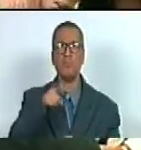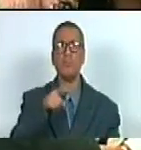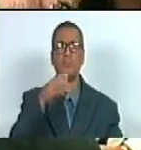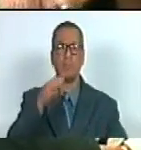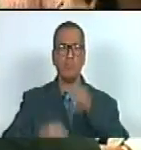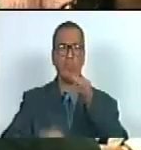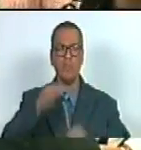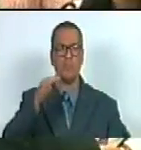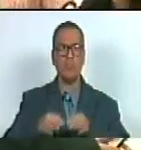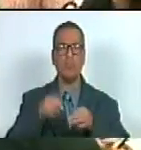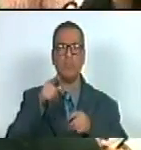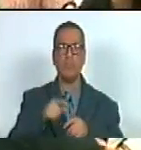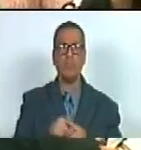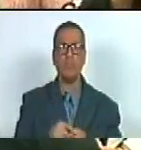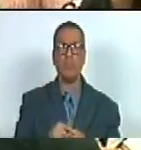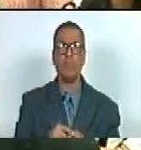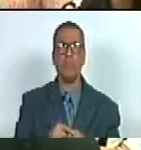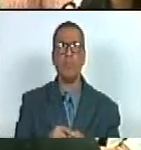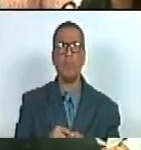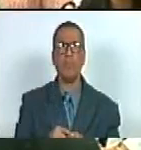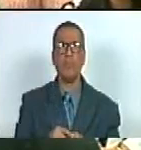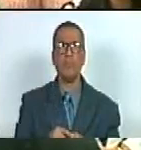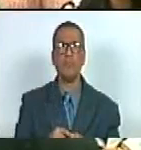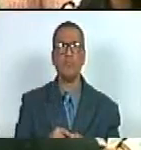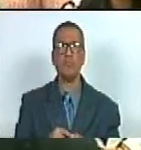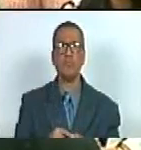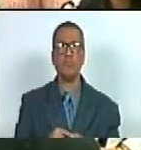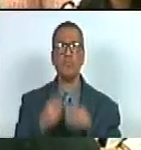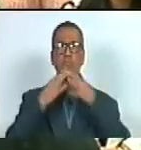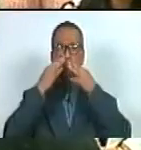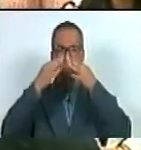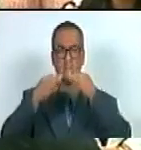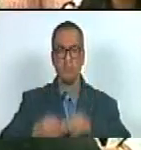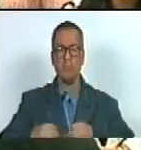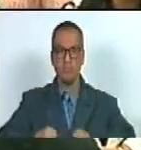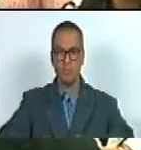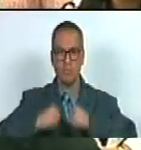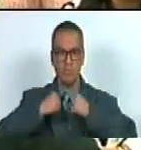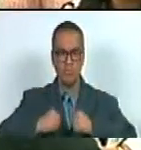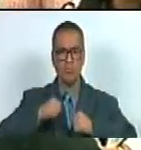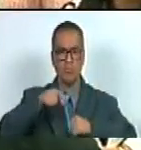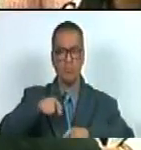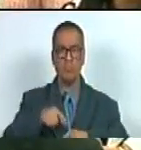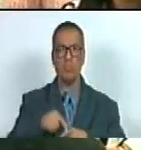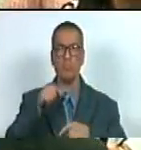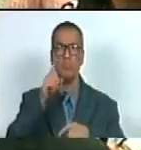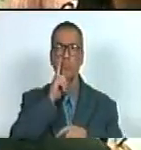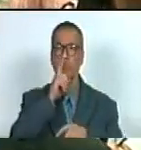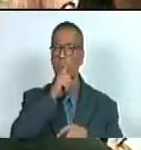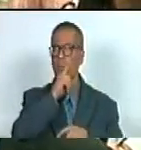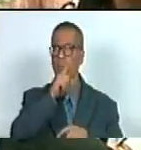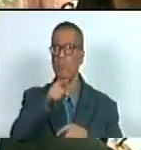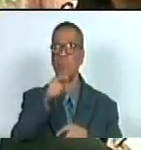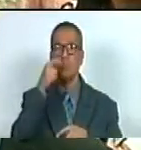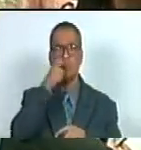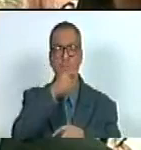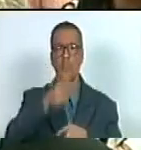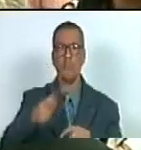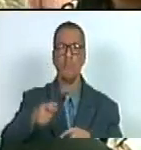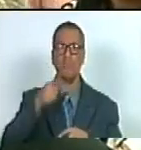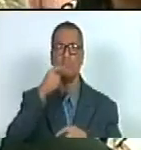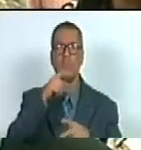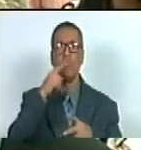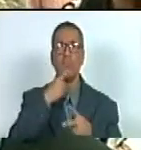justicia sea precisamente real y contundente y que en nombre del voto popular